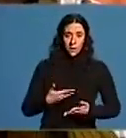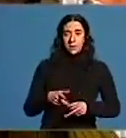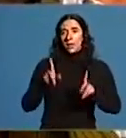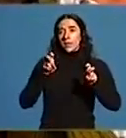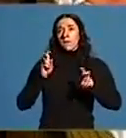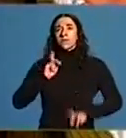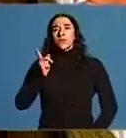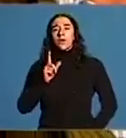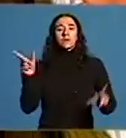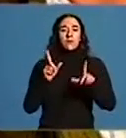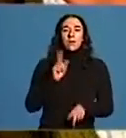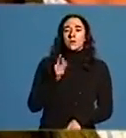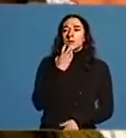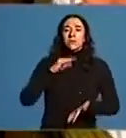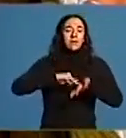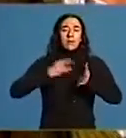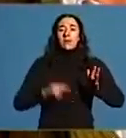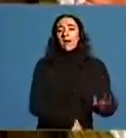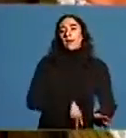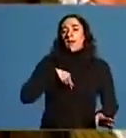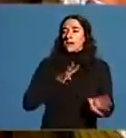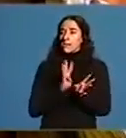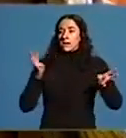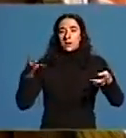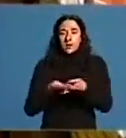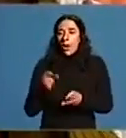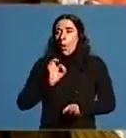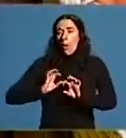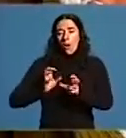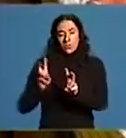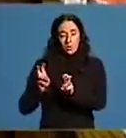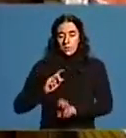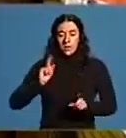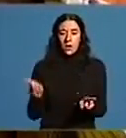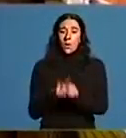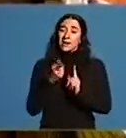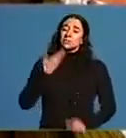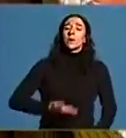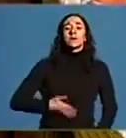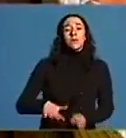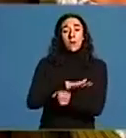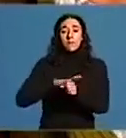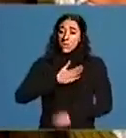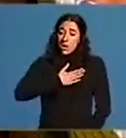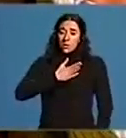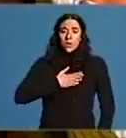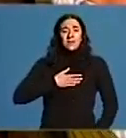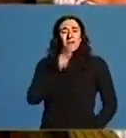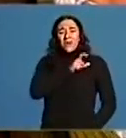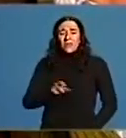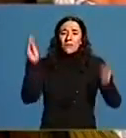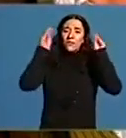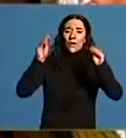televisión senón pola tecnoloxía en xeral xa se trata de internet xa se trata das novas radios é importante que nunha provincia como a nosa formemos a xente